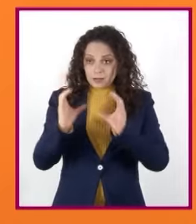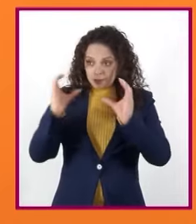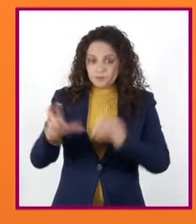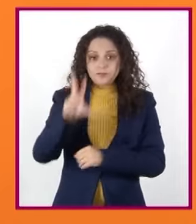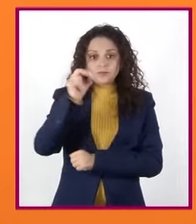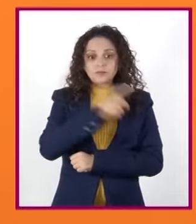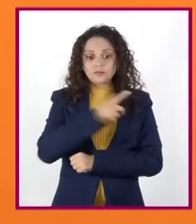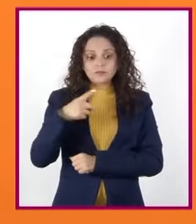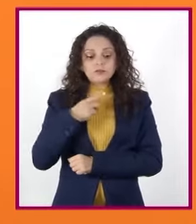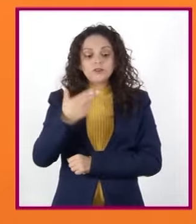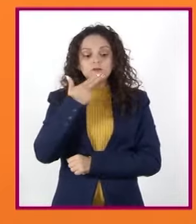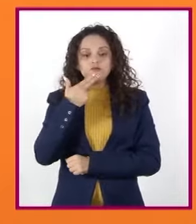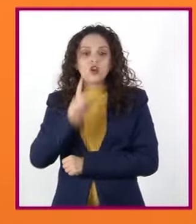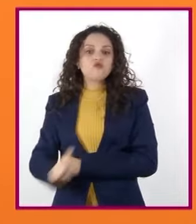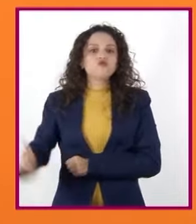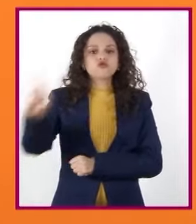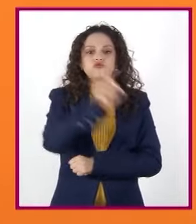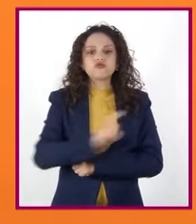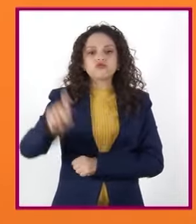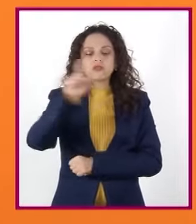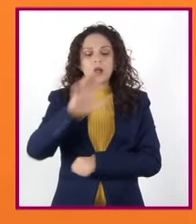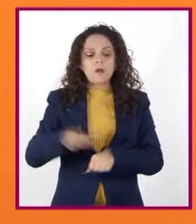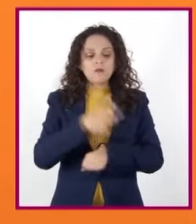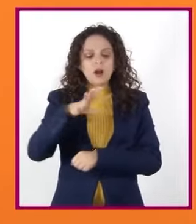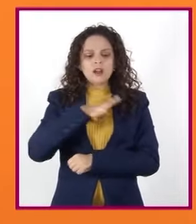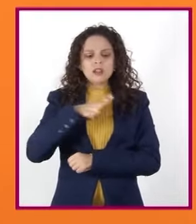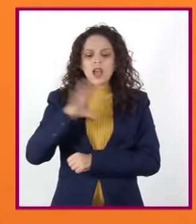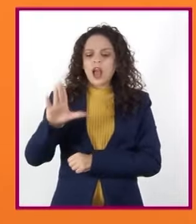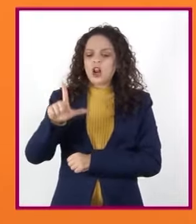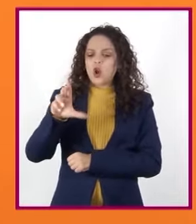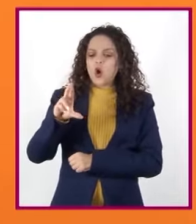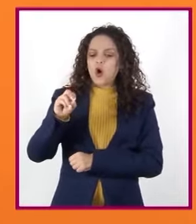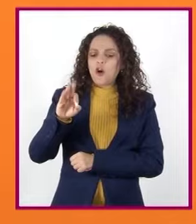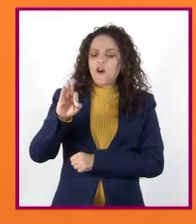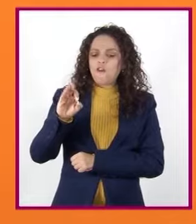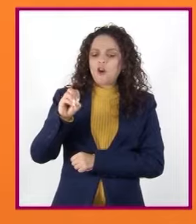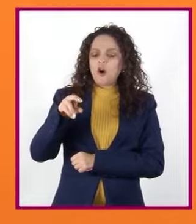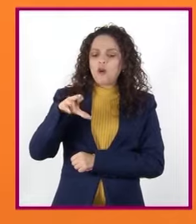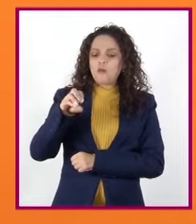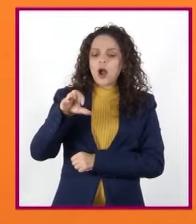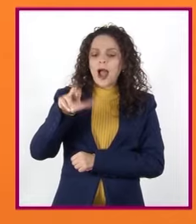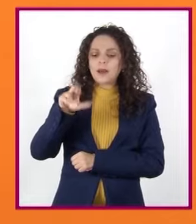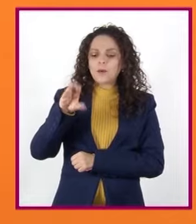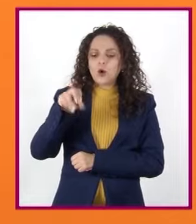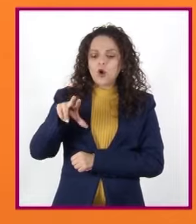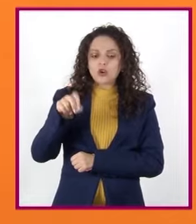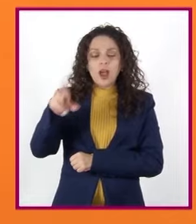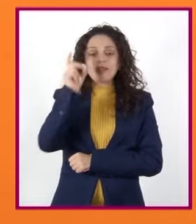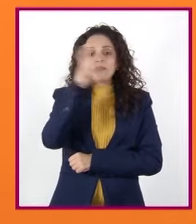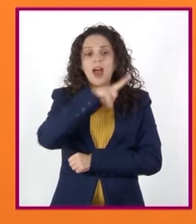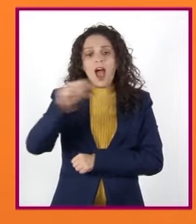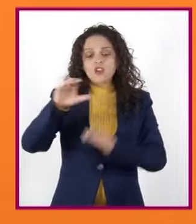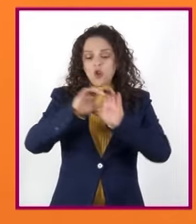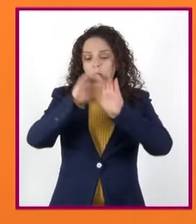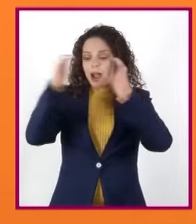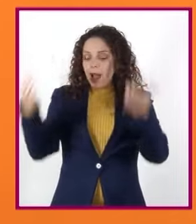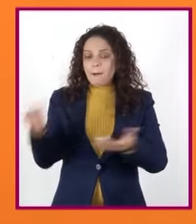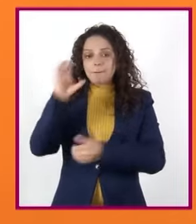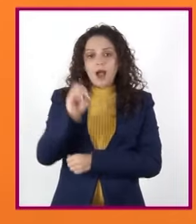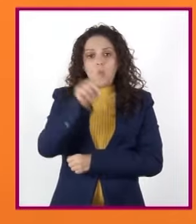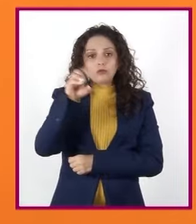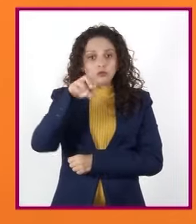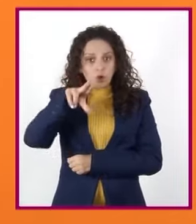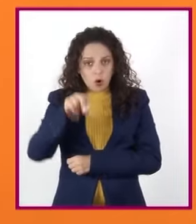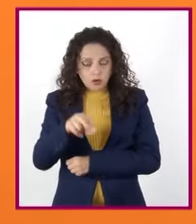aerosoles porque contienen clorofluorocarbono, que es el principal compuesto químico que daña la capa de ozono. busquen